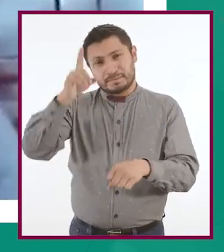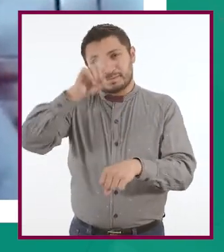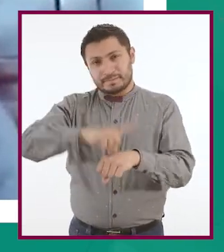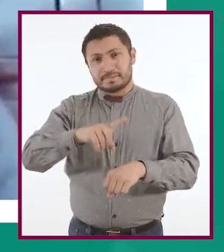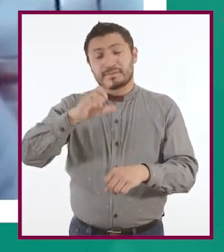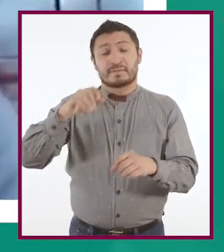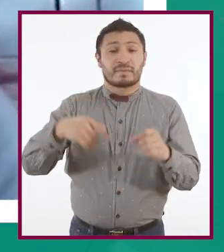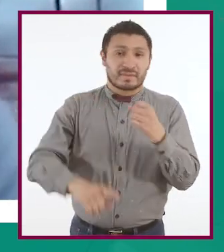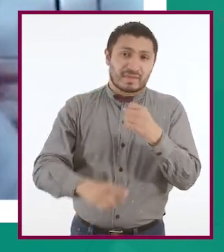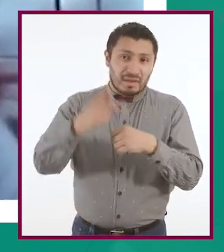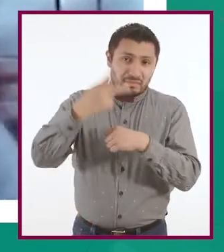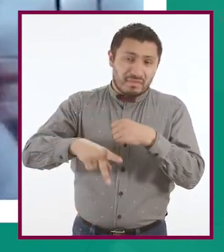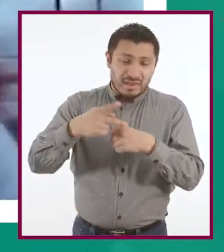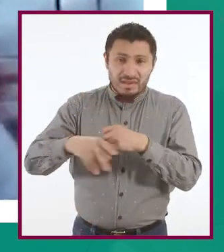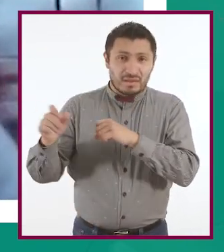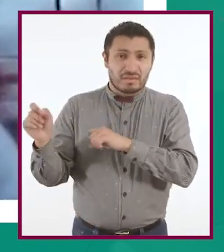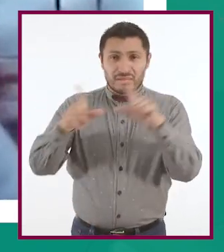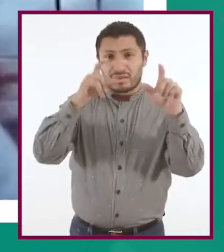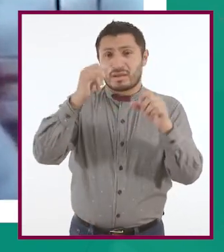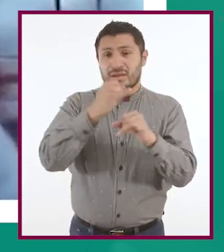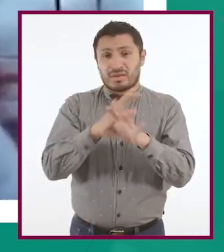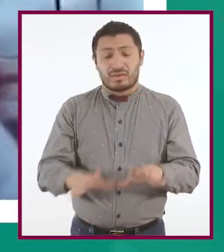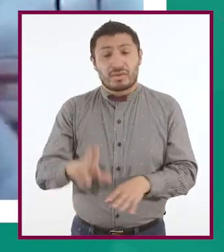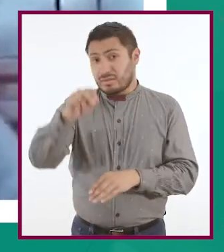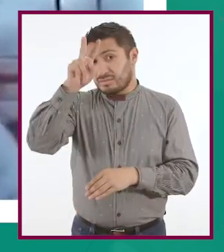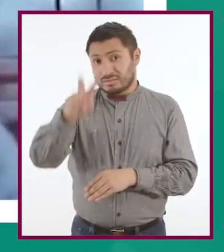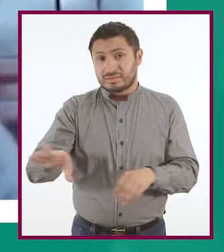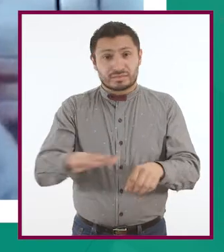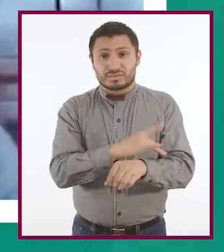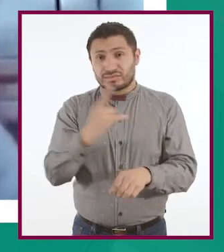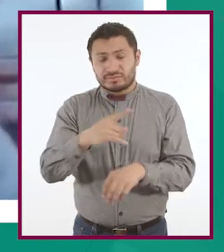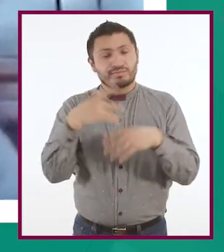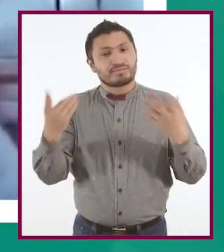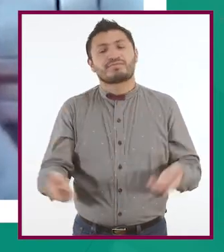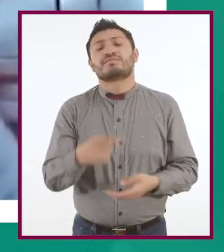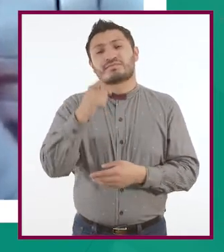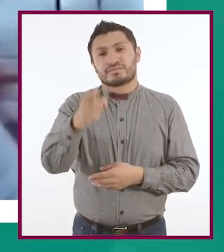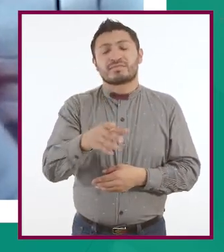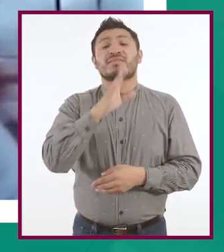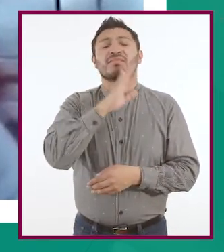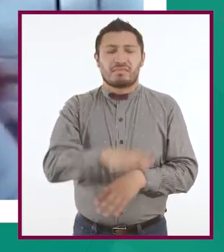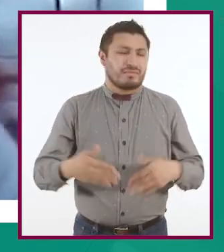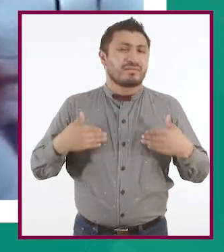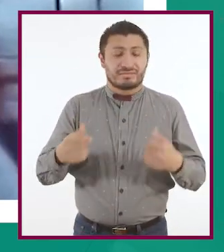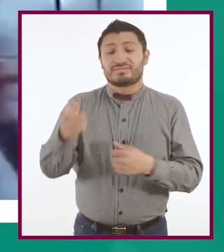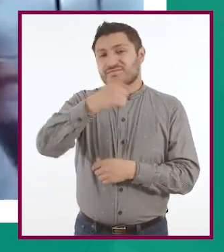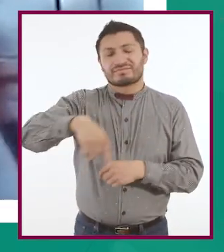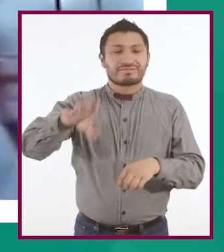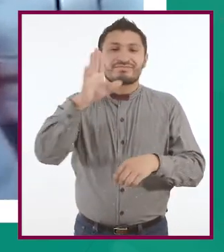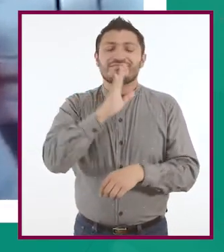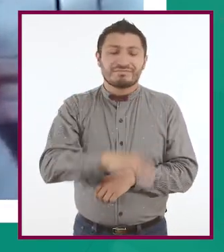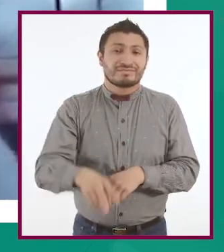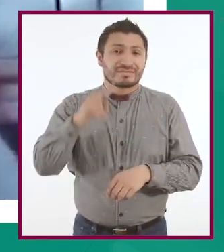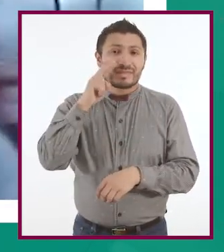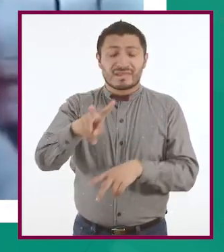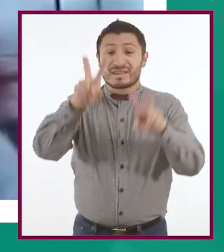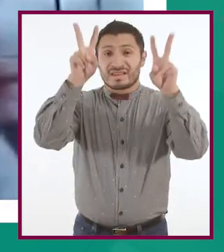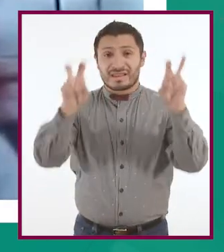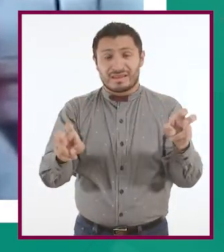información que no sea verídica, porque aparte de que das mal a entender y mal visto un tema,